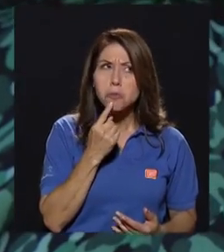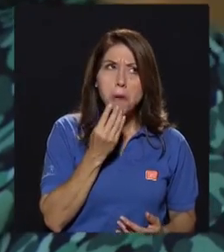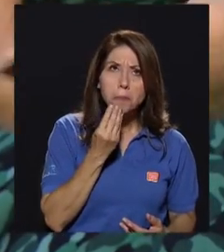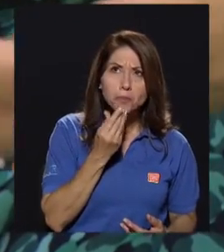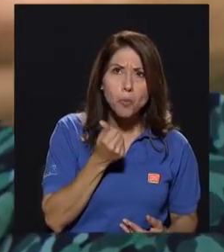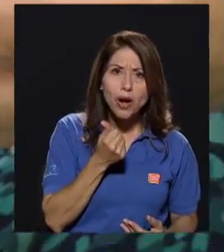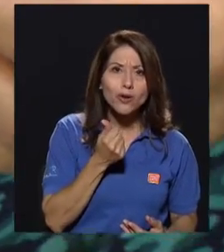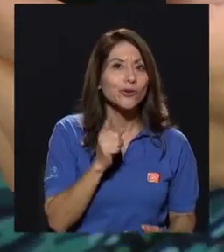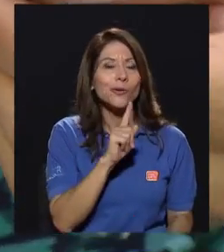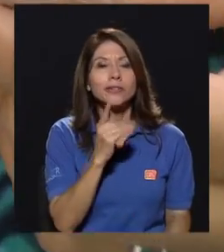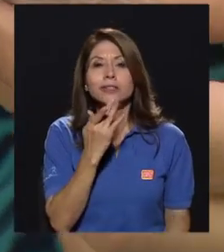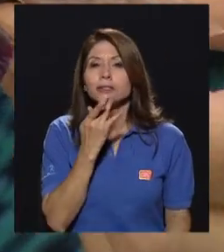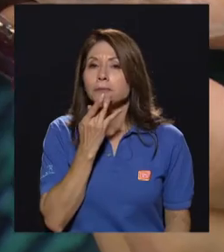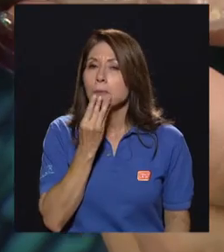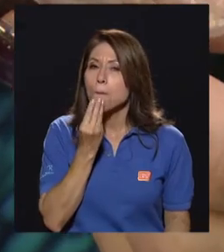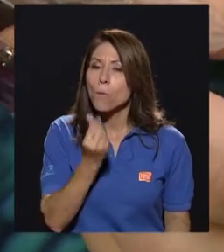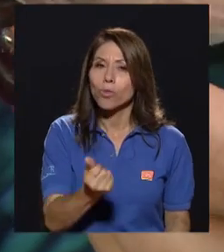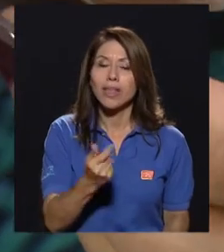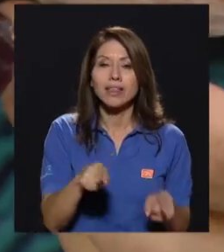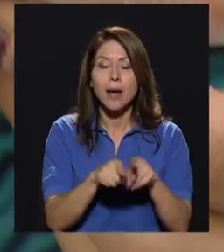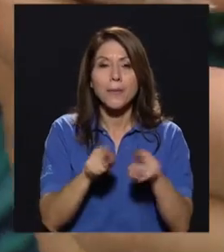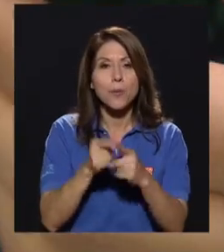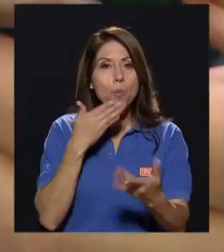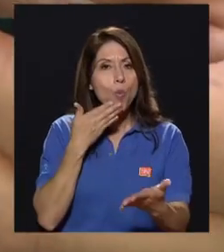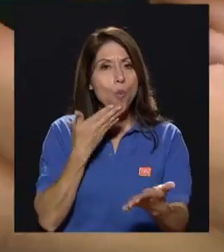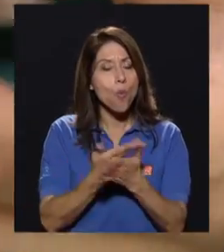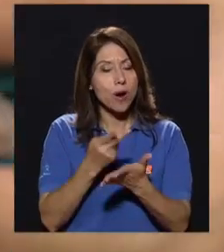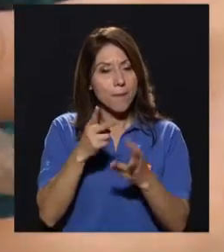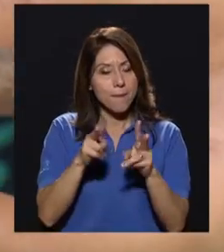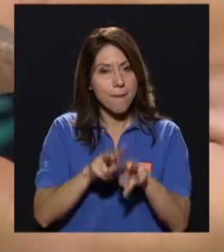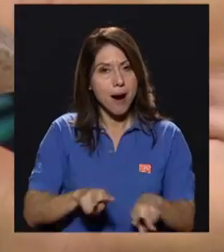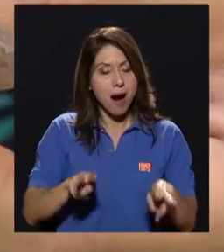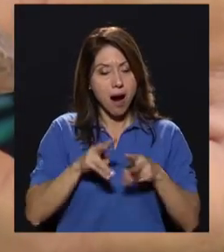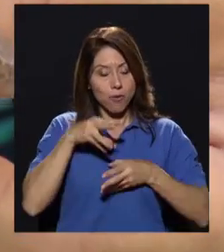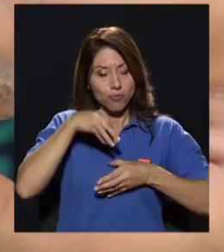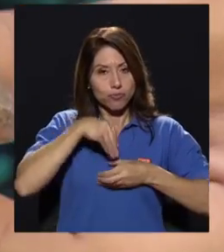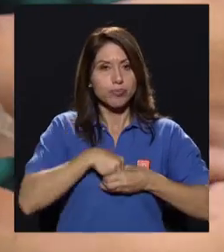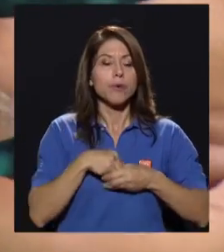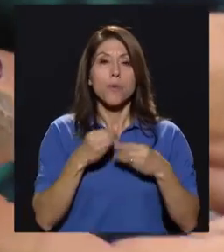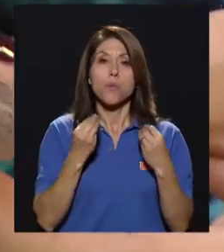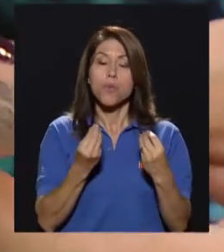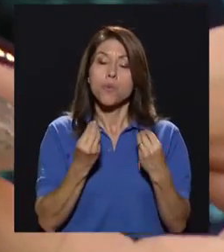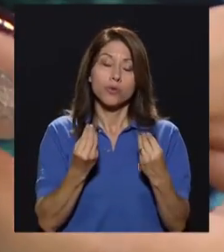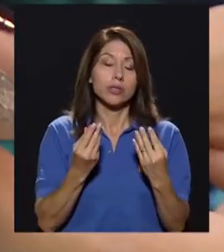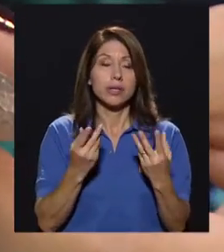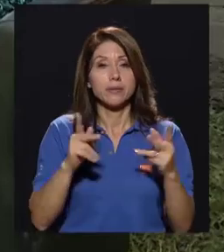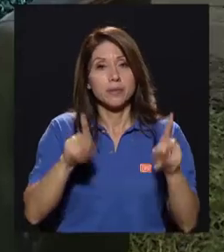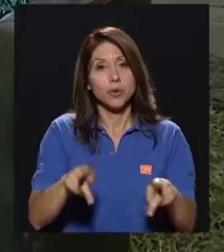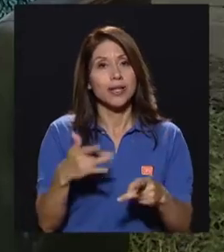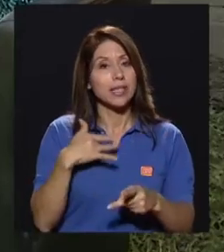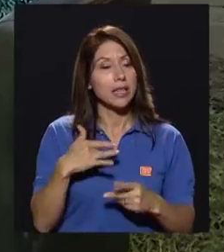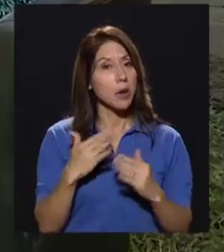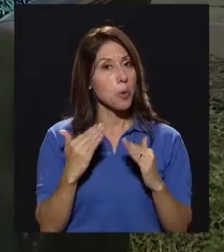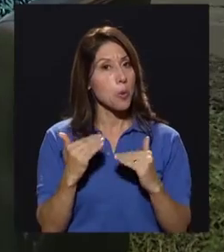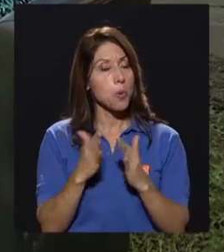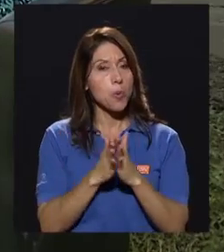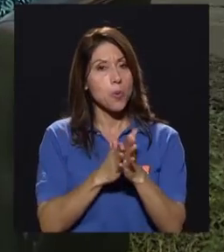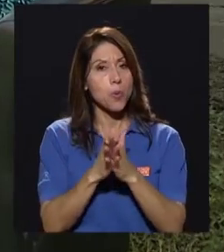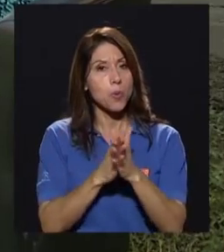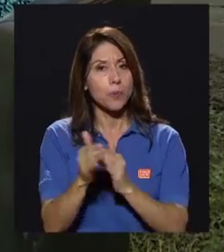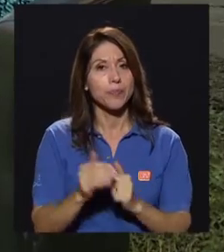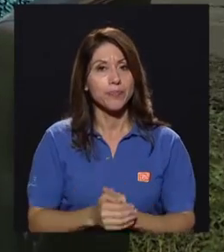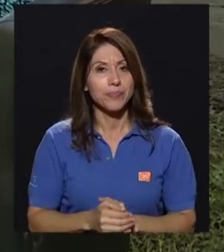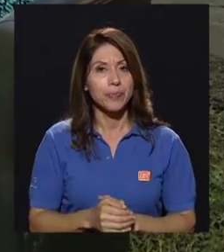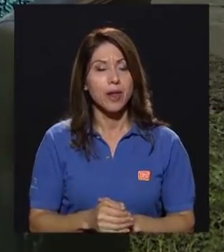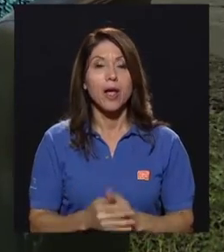buenísimo, y además tiene un buen perfil nutricional, genera muchísima expectativa alrededor del producto. Bueno y a partir de todo lo que hemos